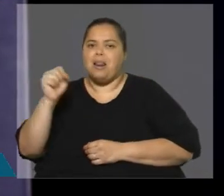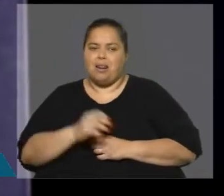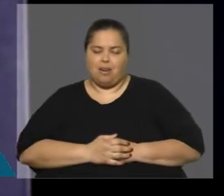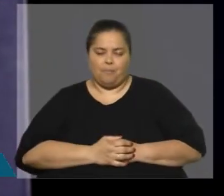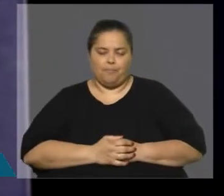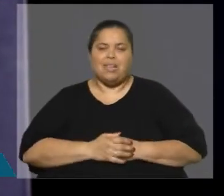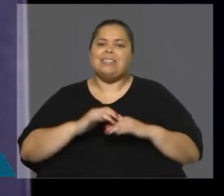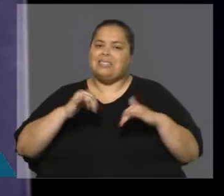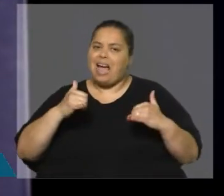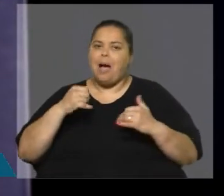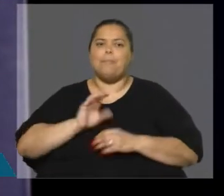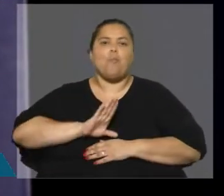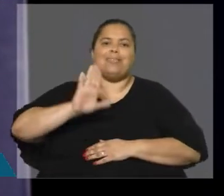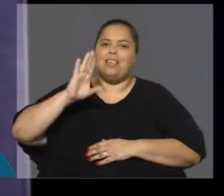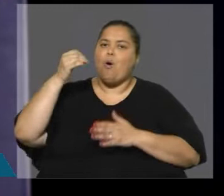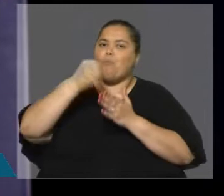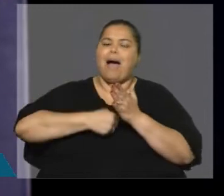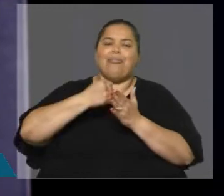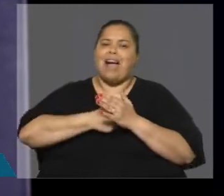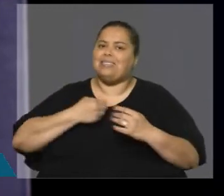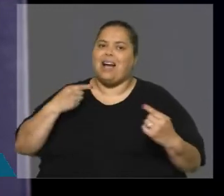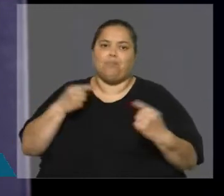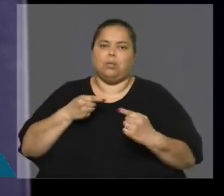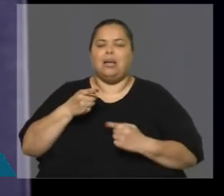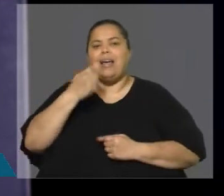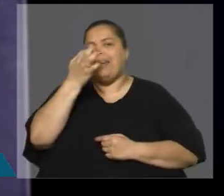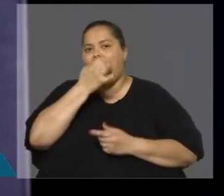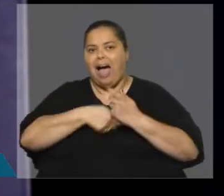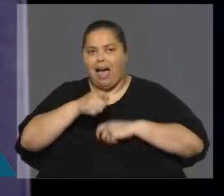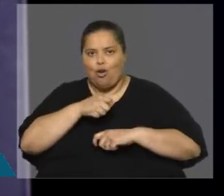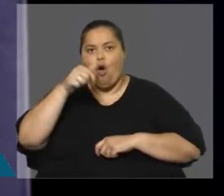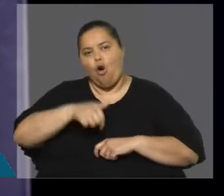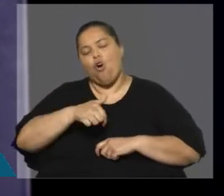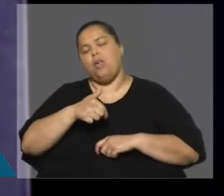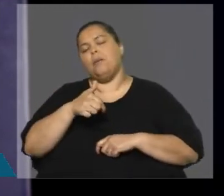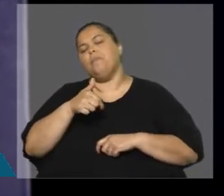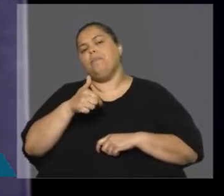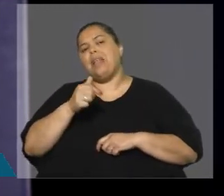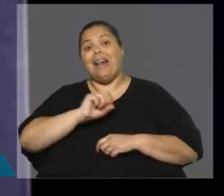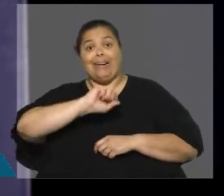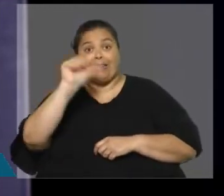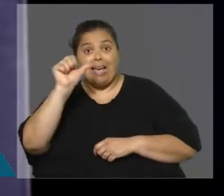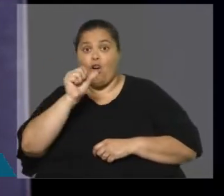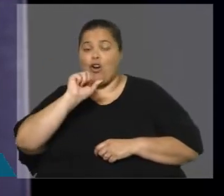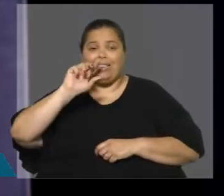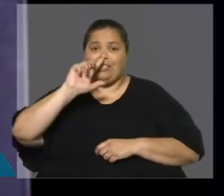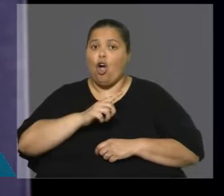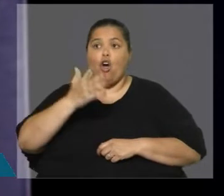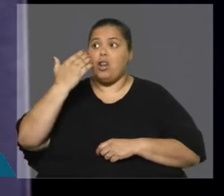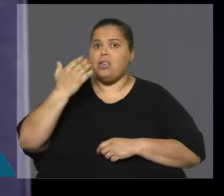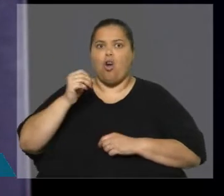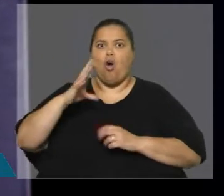frontal al narcotráfico. Y hoy tenemos récord histórico de incautación de drogas.